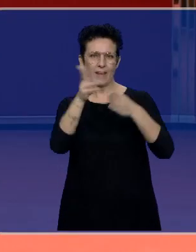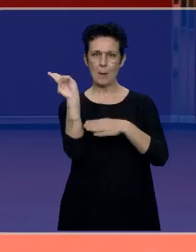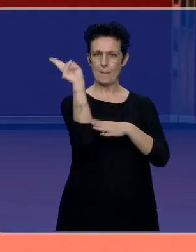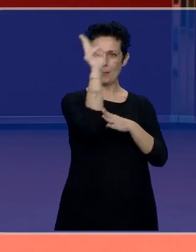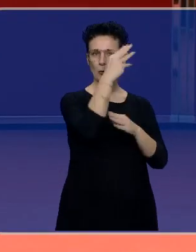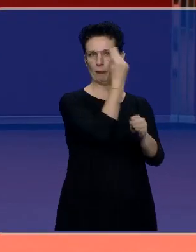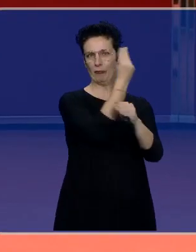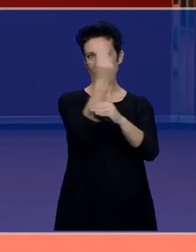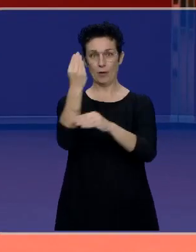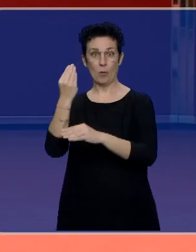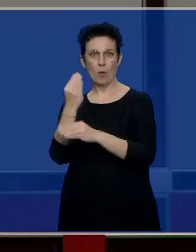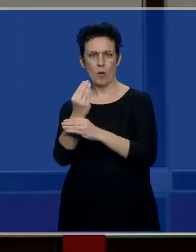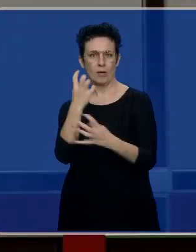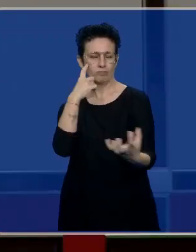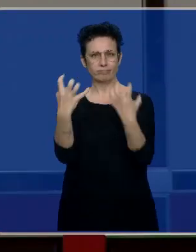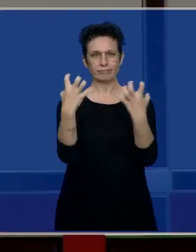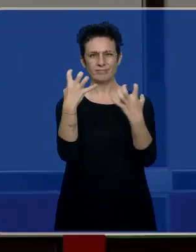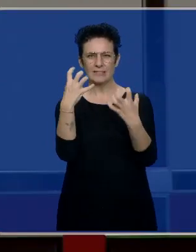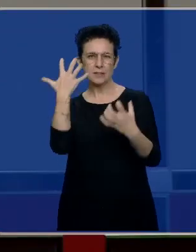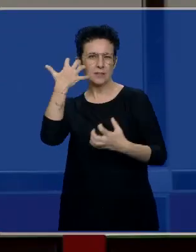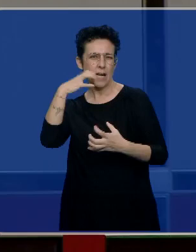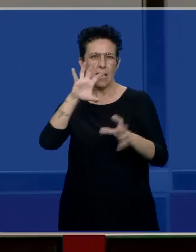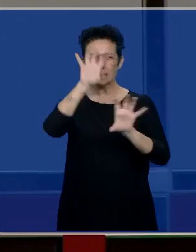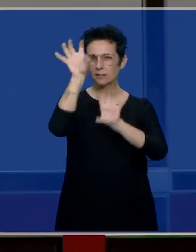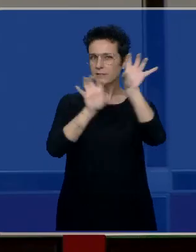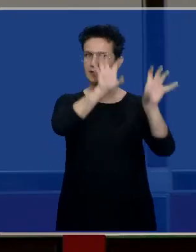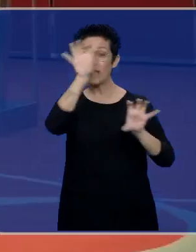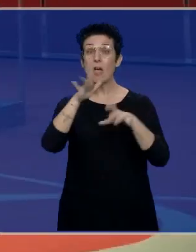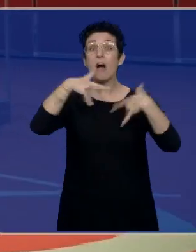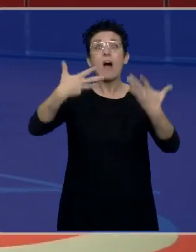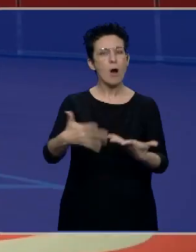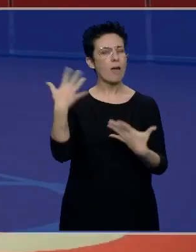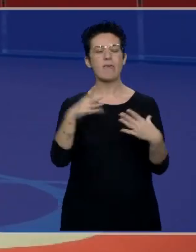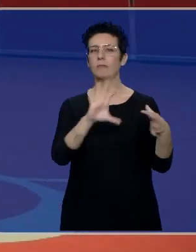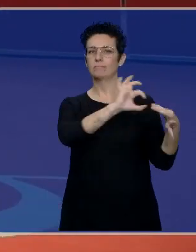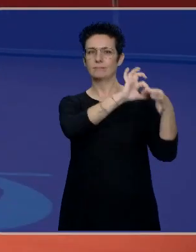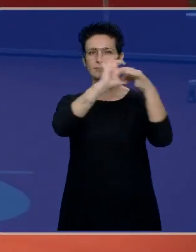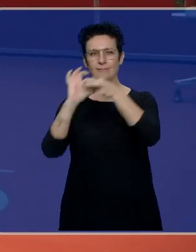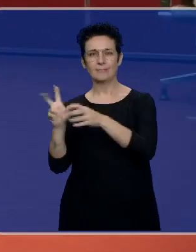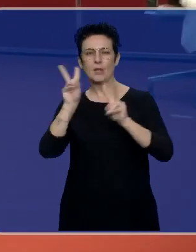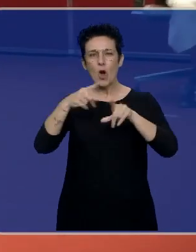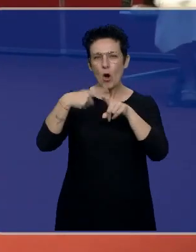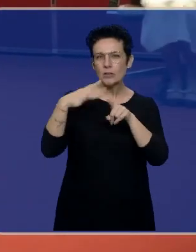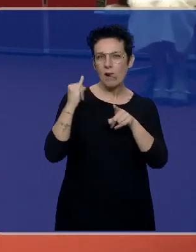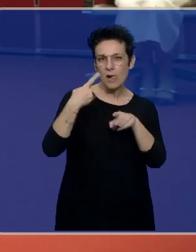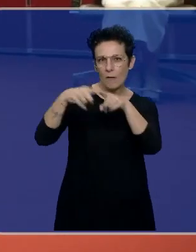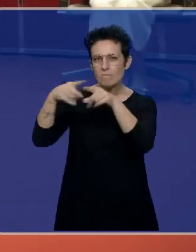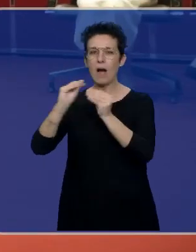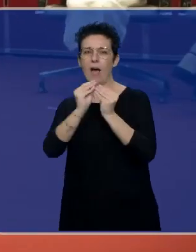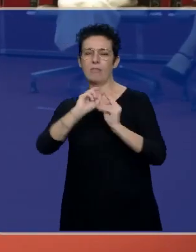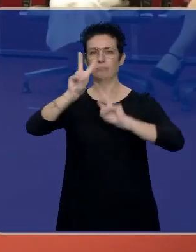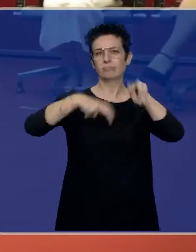figurativa y un expresionismo casi abstracto que en la actualidad ha combinado con la exploración de los recursos que aportan las nuevas